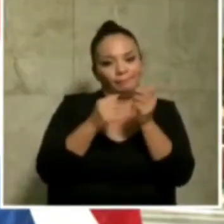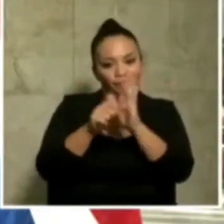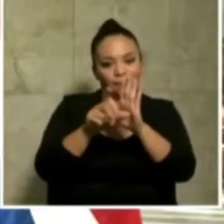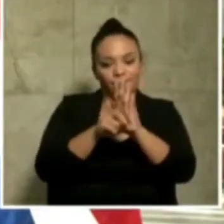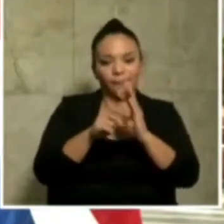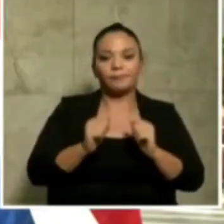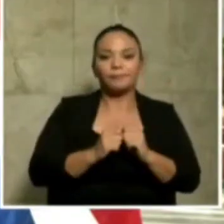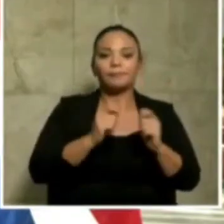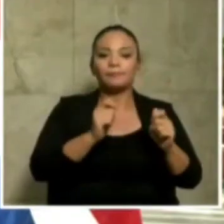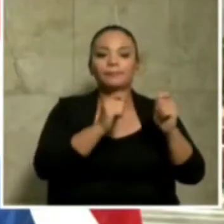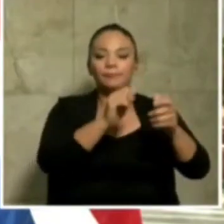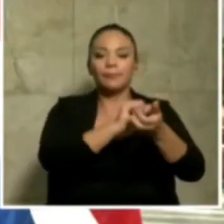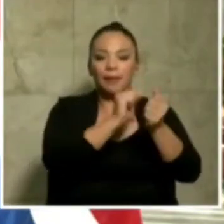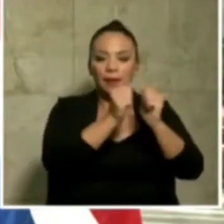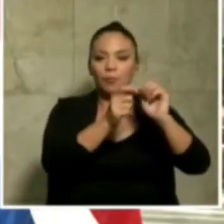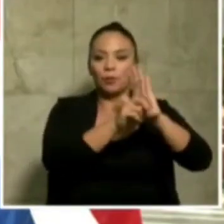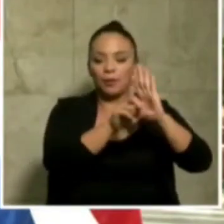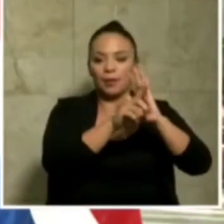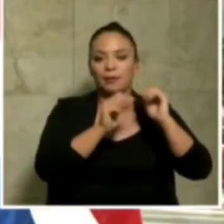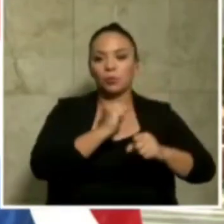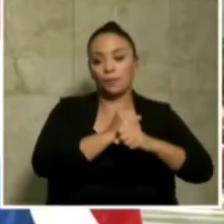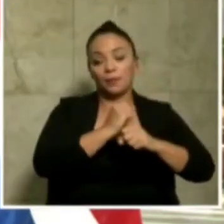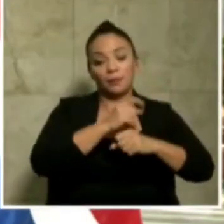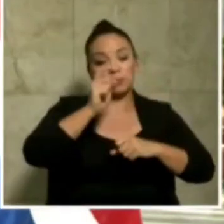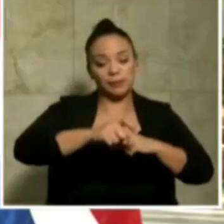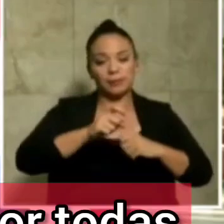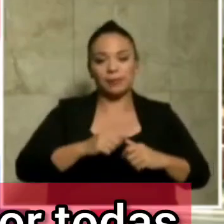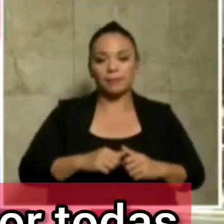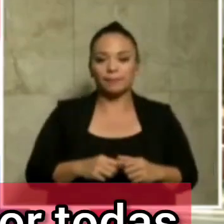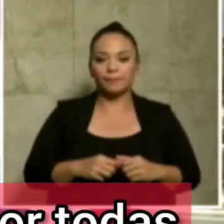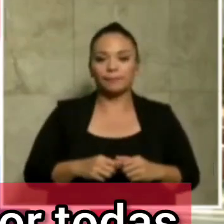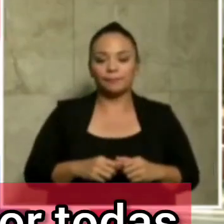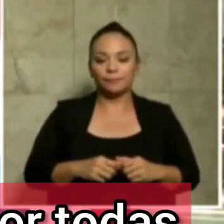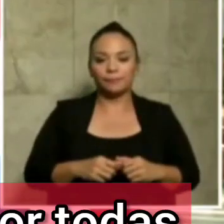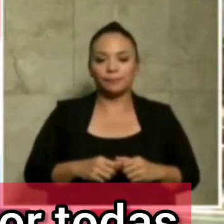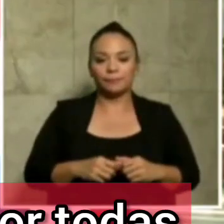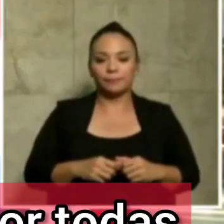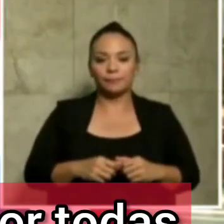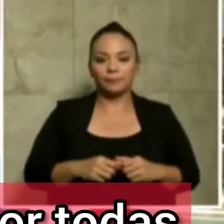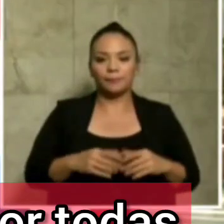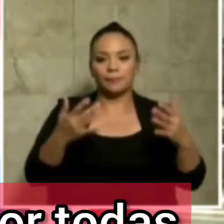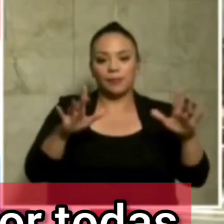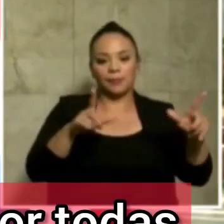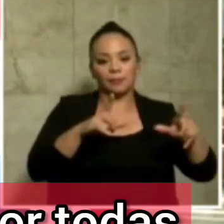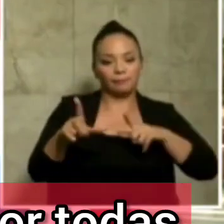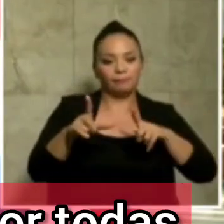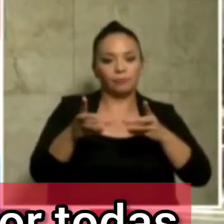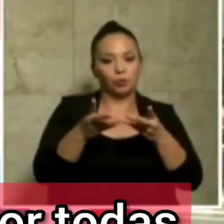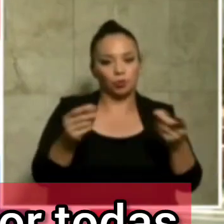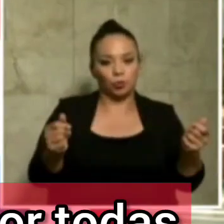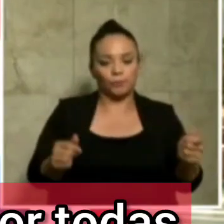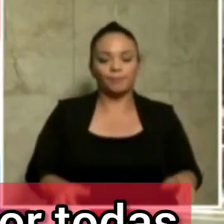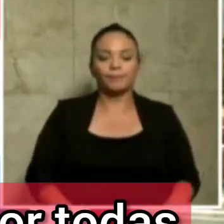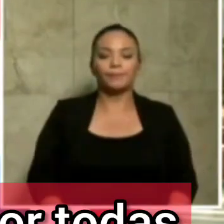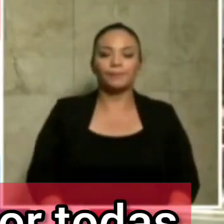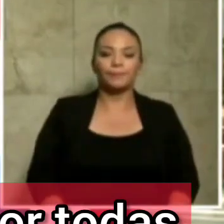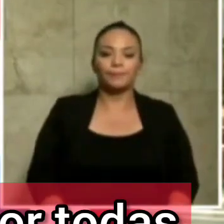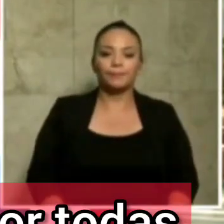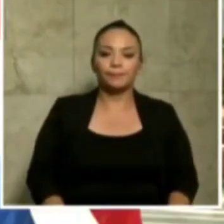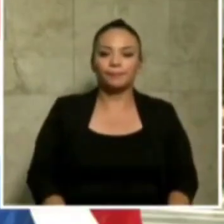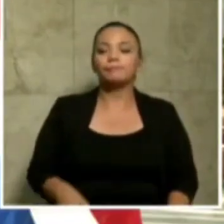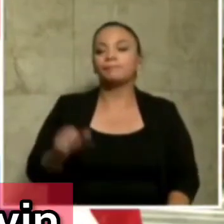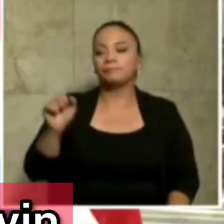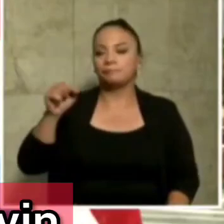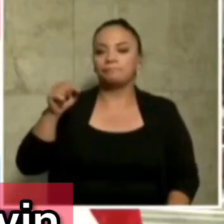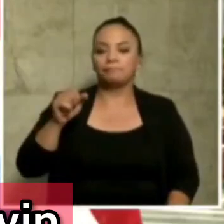los cambios legales y operativos que se ocupan, para ya dejar esto arreglado de una vez por todas. ¿Verdad? Sí, ya